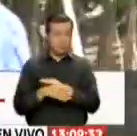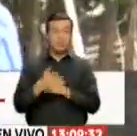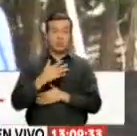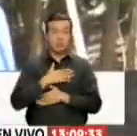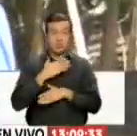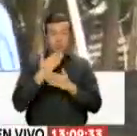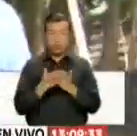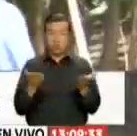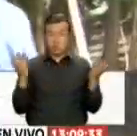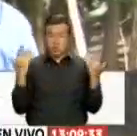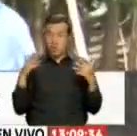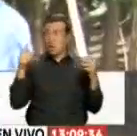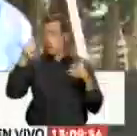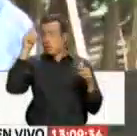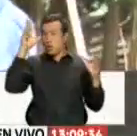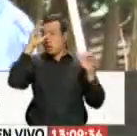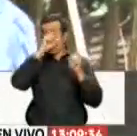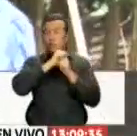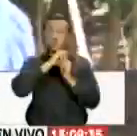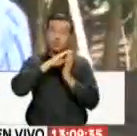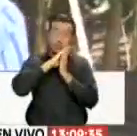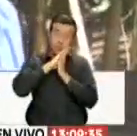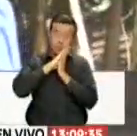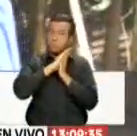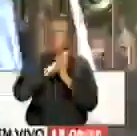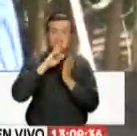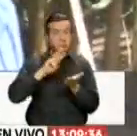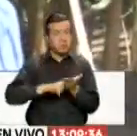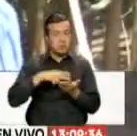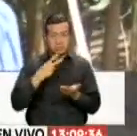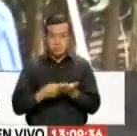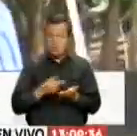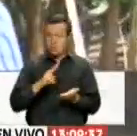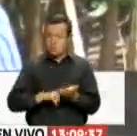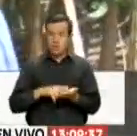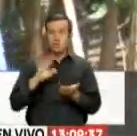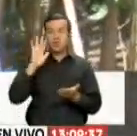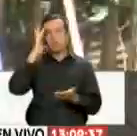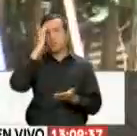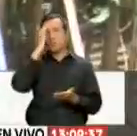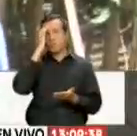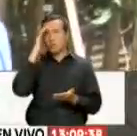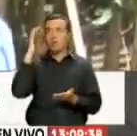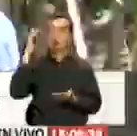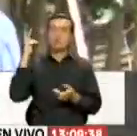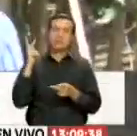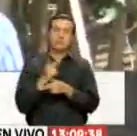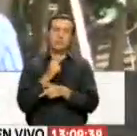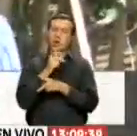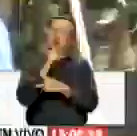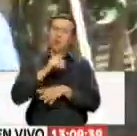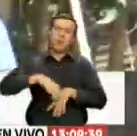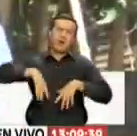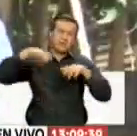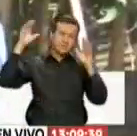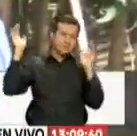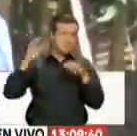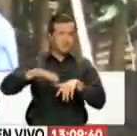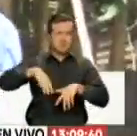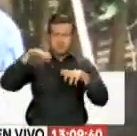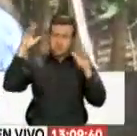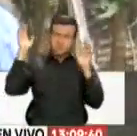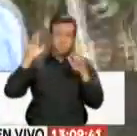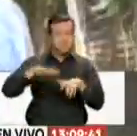mi maleta hecha porque anoche no pude dormir toda la noche, porque yo preocupada de ese chorrón que sonaba y